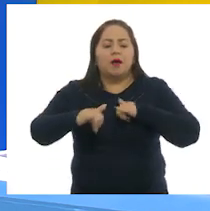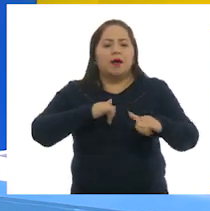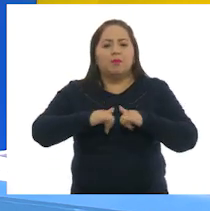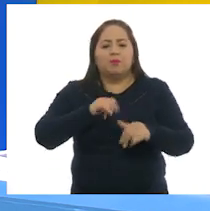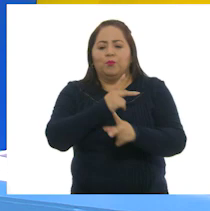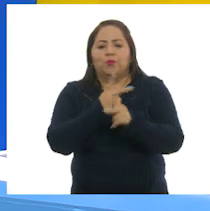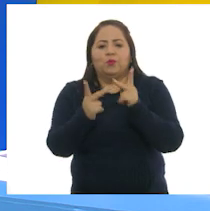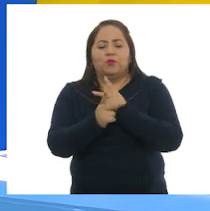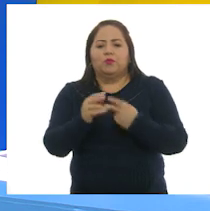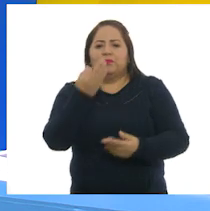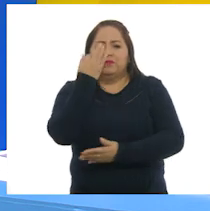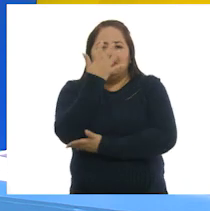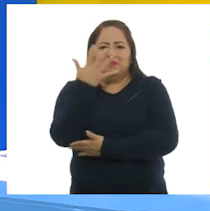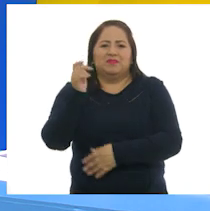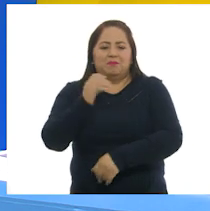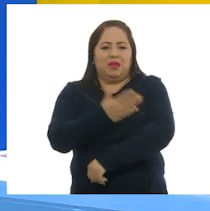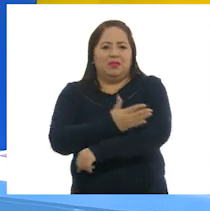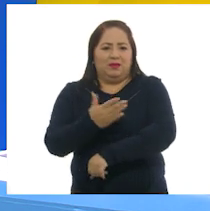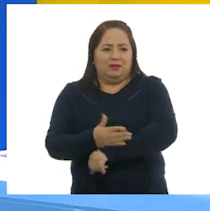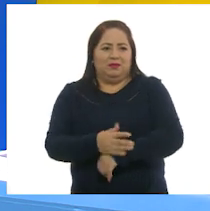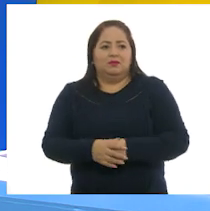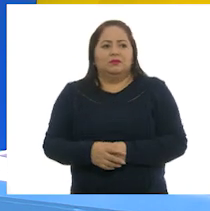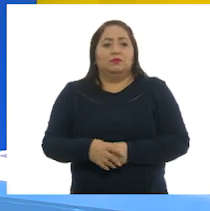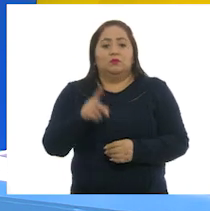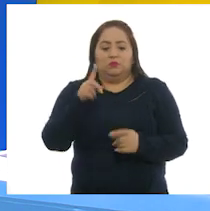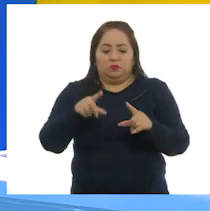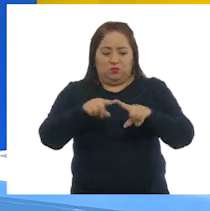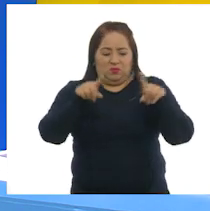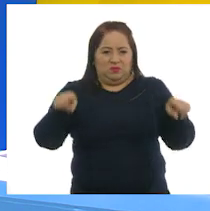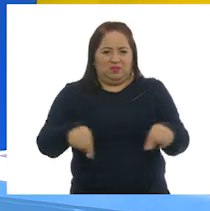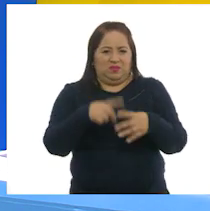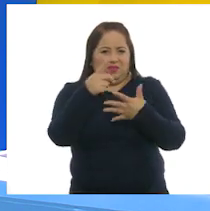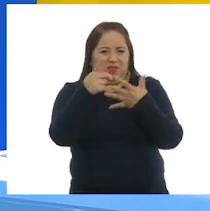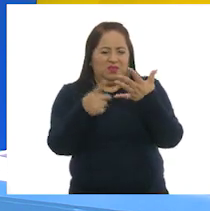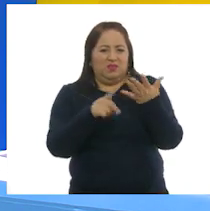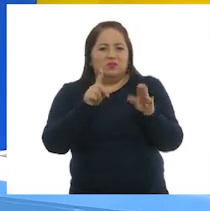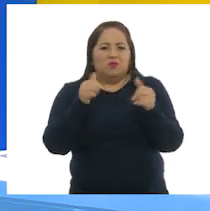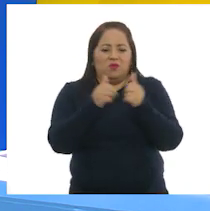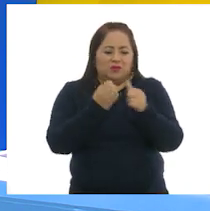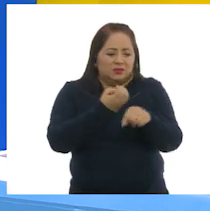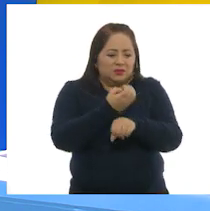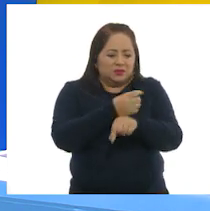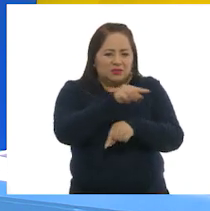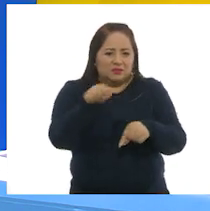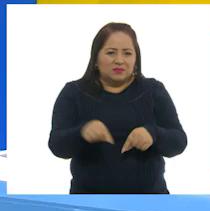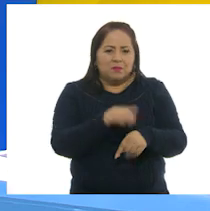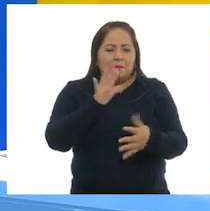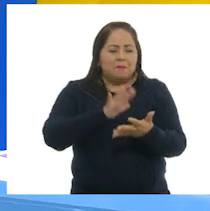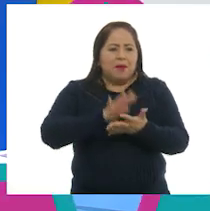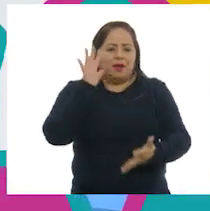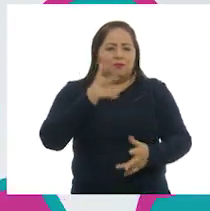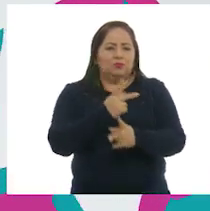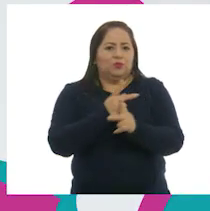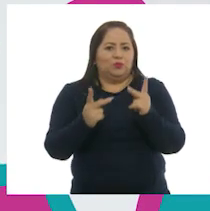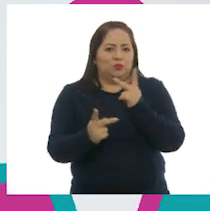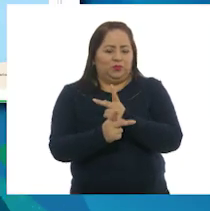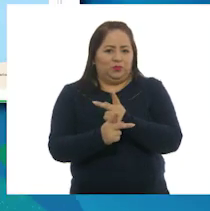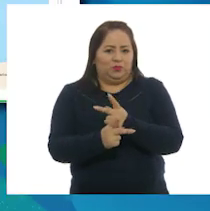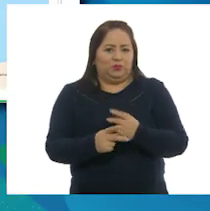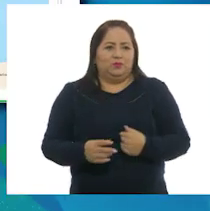producción forestal maderable, un cuadro de datos con las entidades y especies con mayor producción.